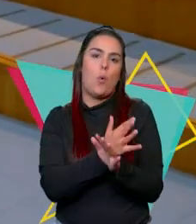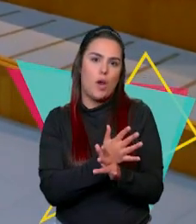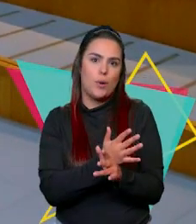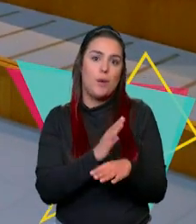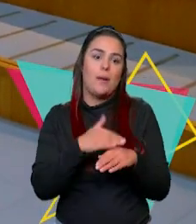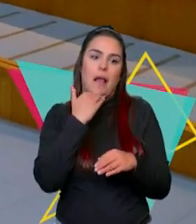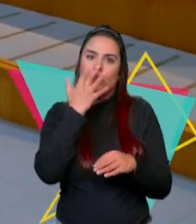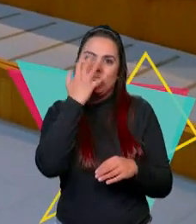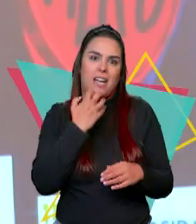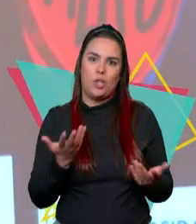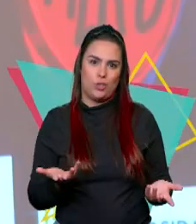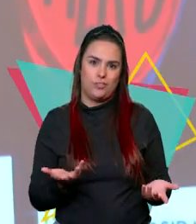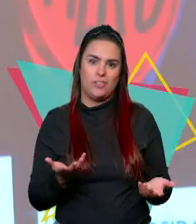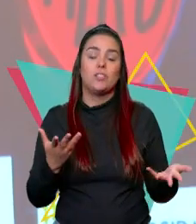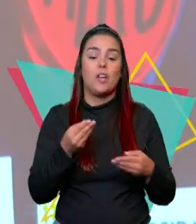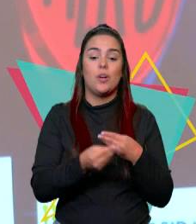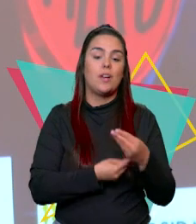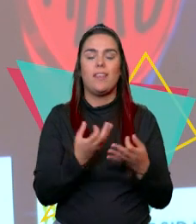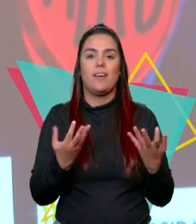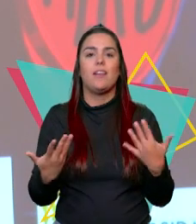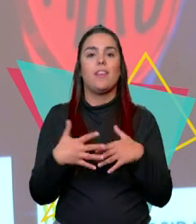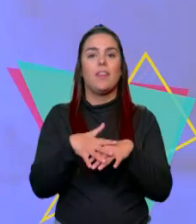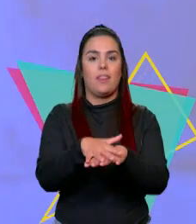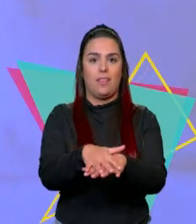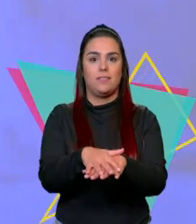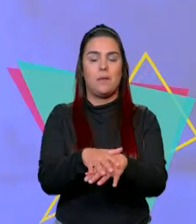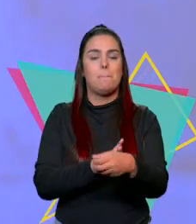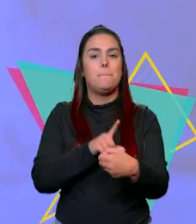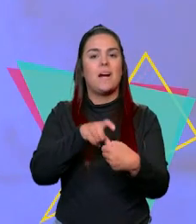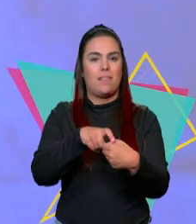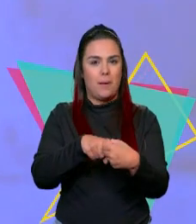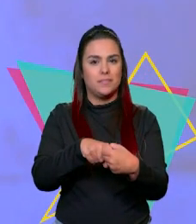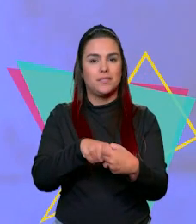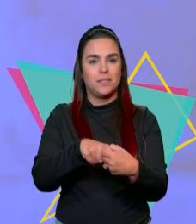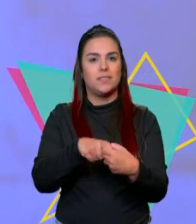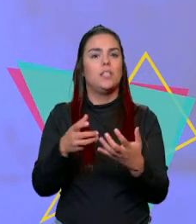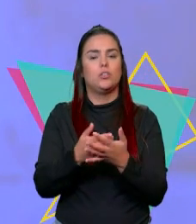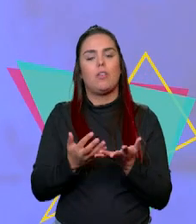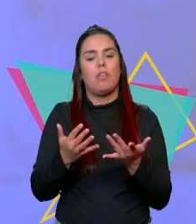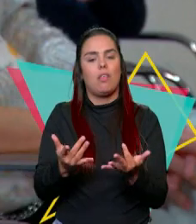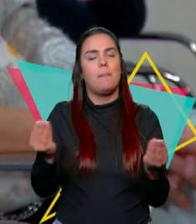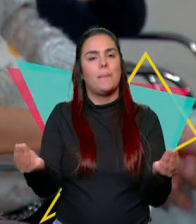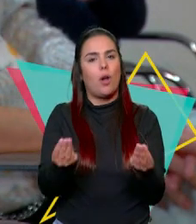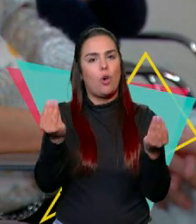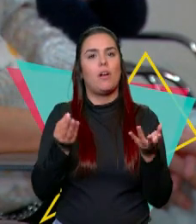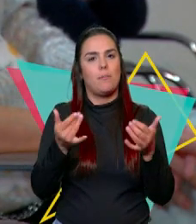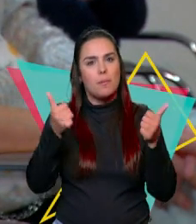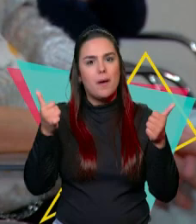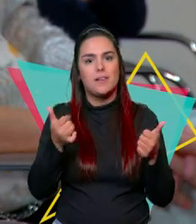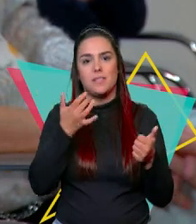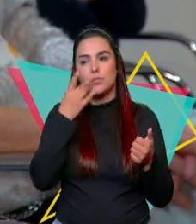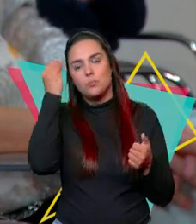juego para algo serio, lo que hace que se involucren los participantes y fluya todo con mucha más rapidez